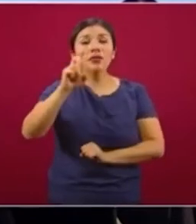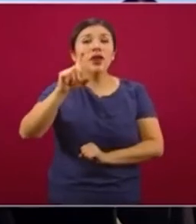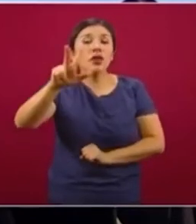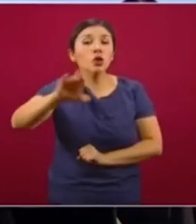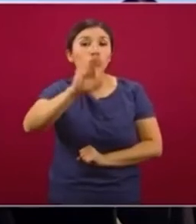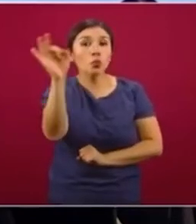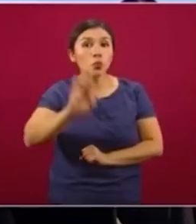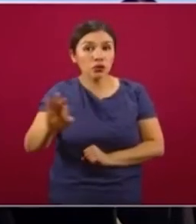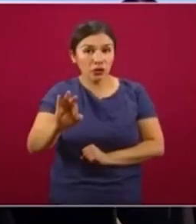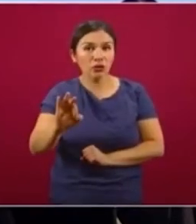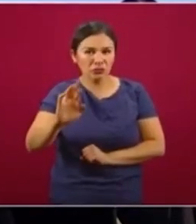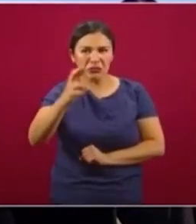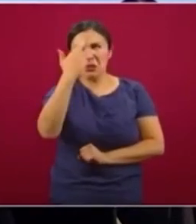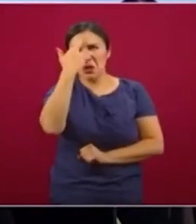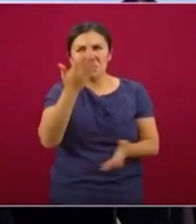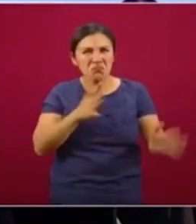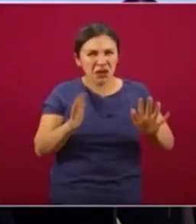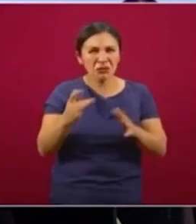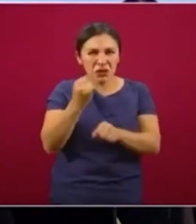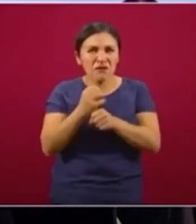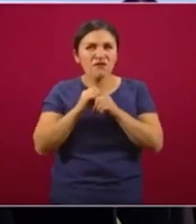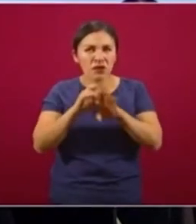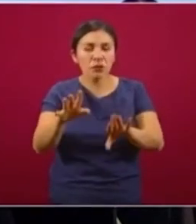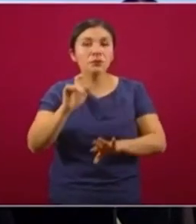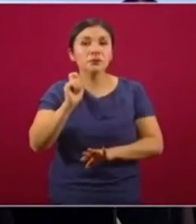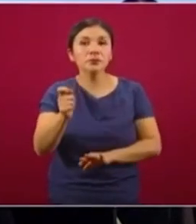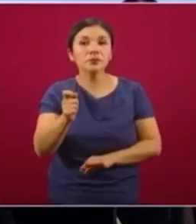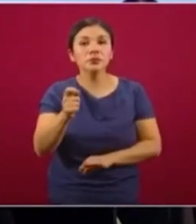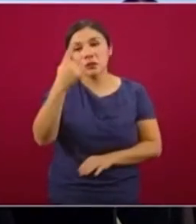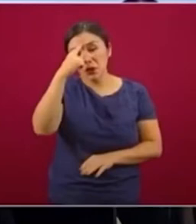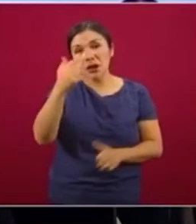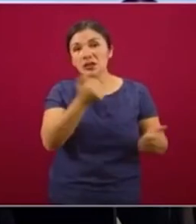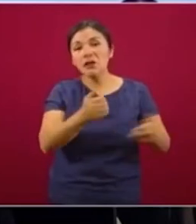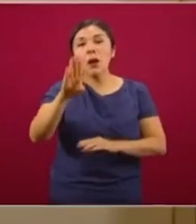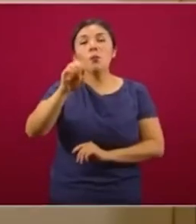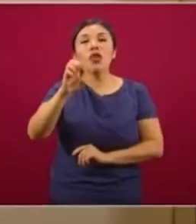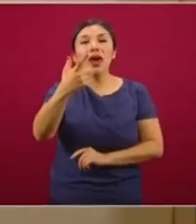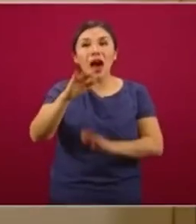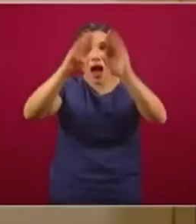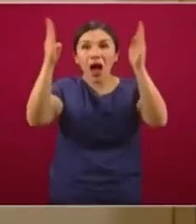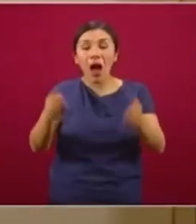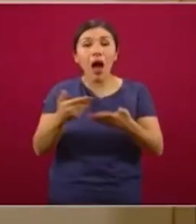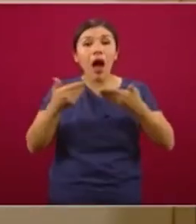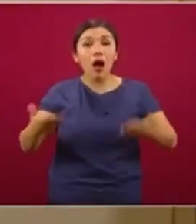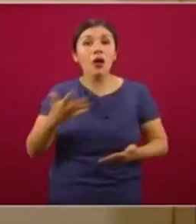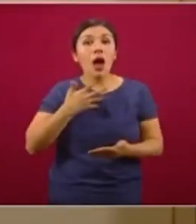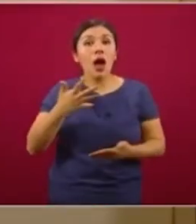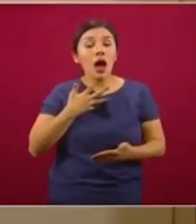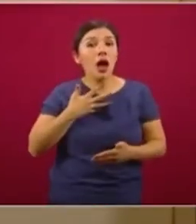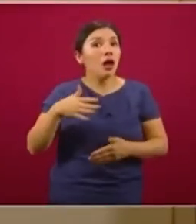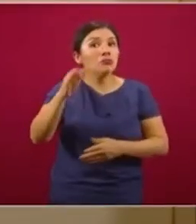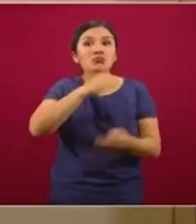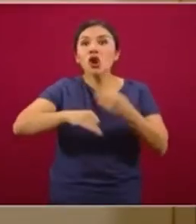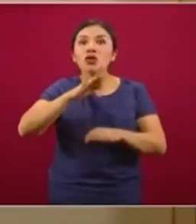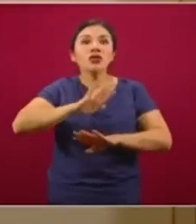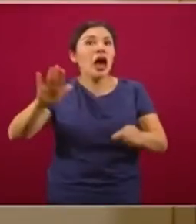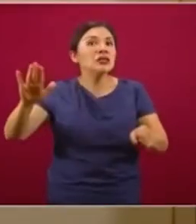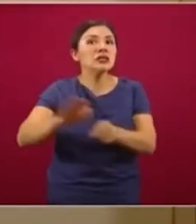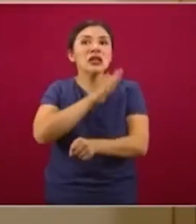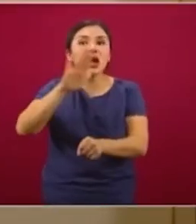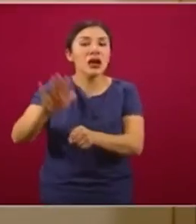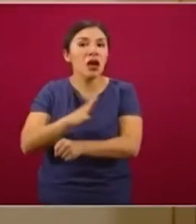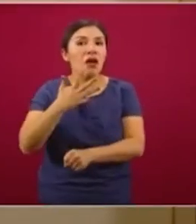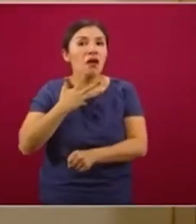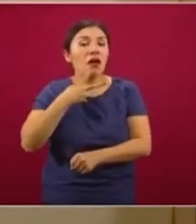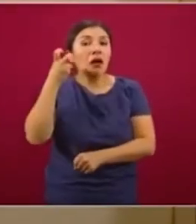38 por ciento, según recuerdo la información, de insumos en las bodegas. Hoy día tenemos las bodegas saturadas, las